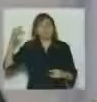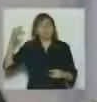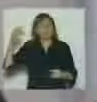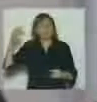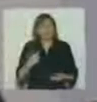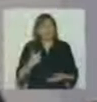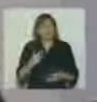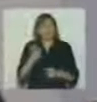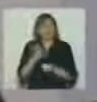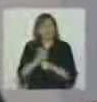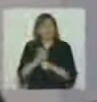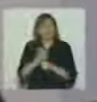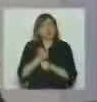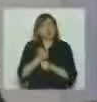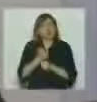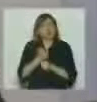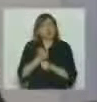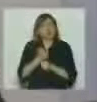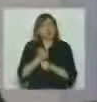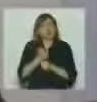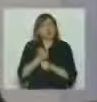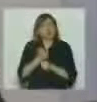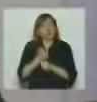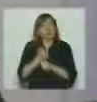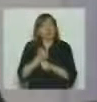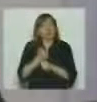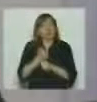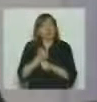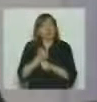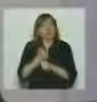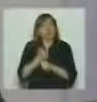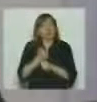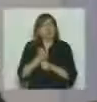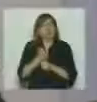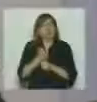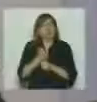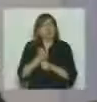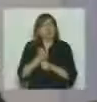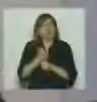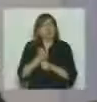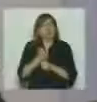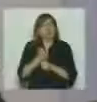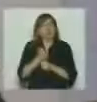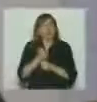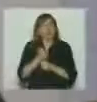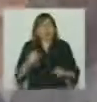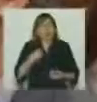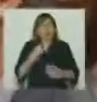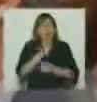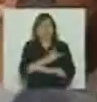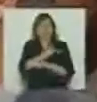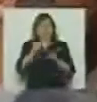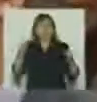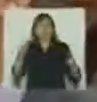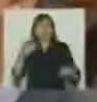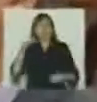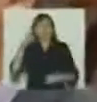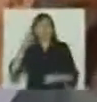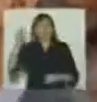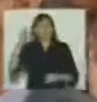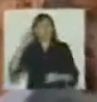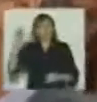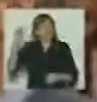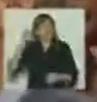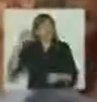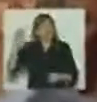Filmus el único candidato que realmente no es residual digamos que quiere ser jefe de la ciudad de Buenos Aires